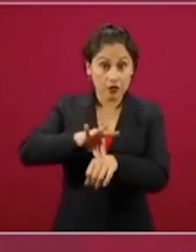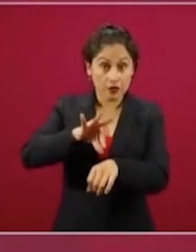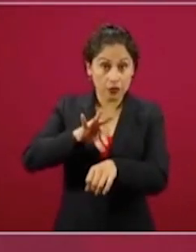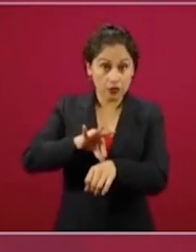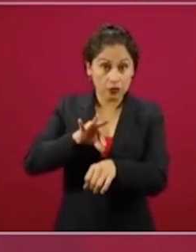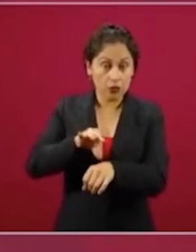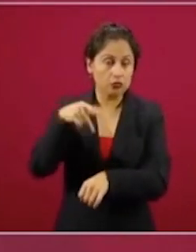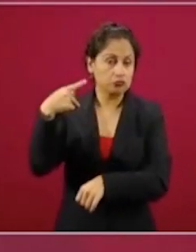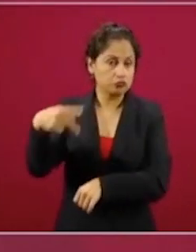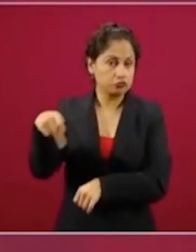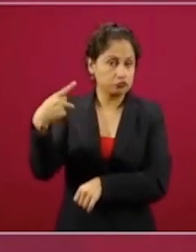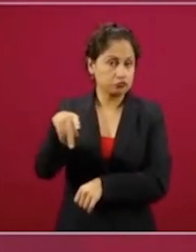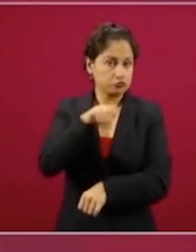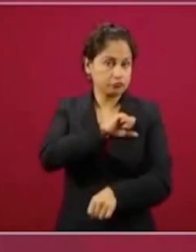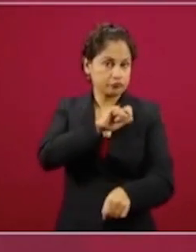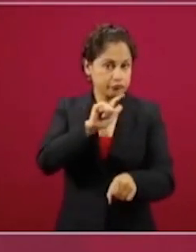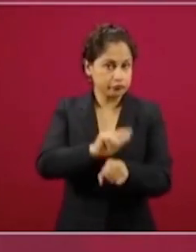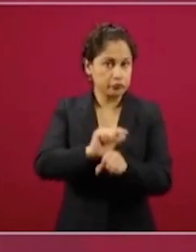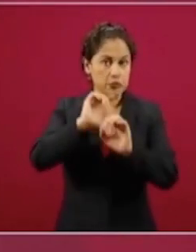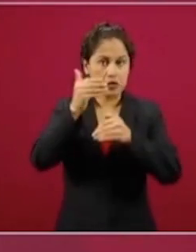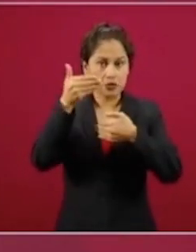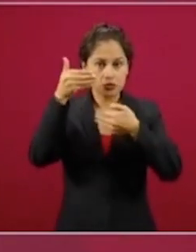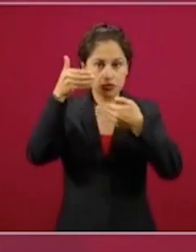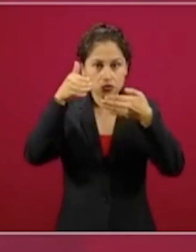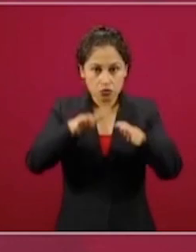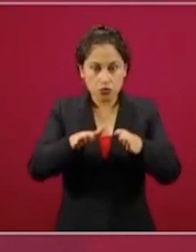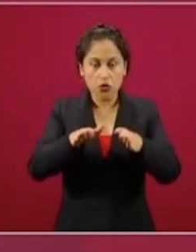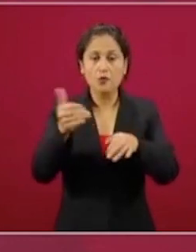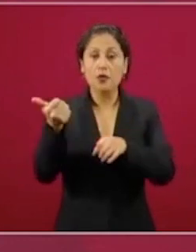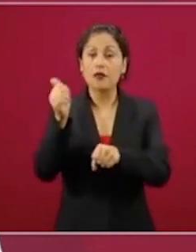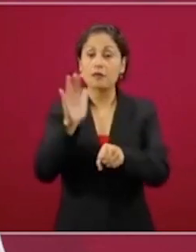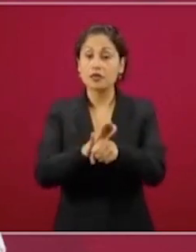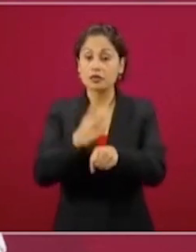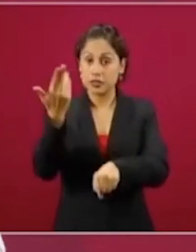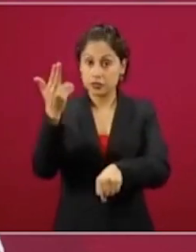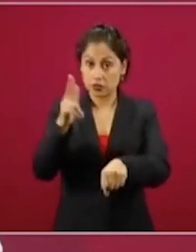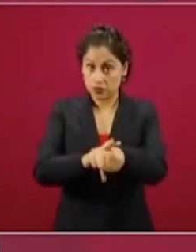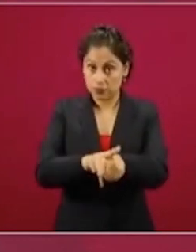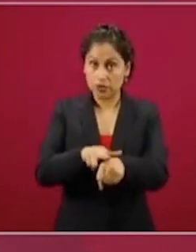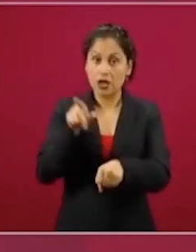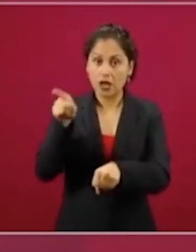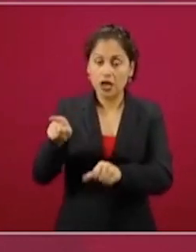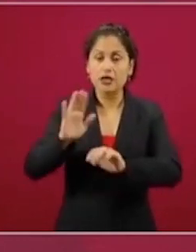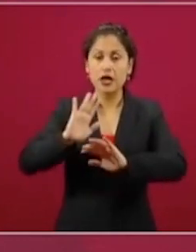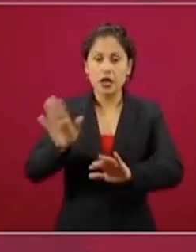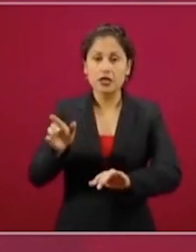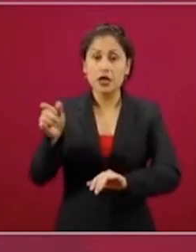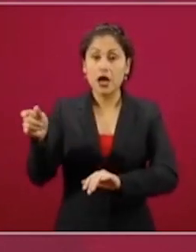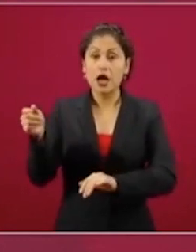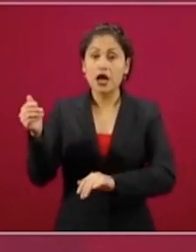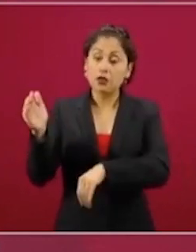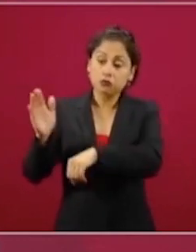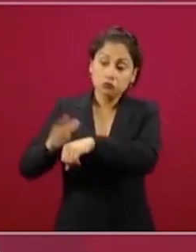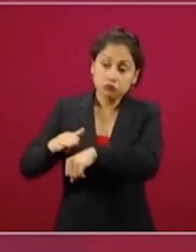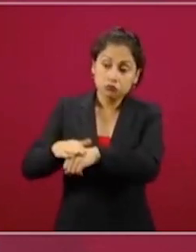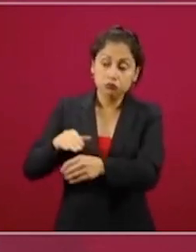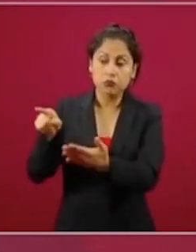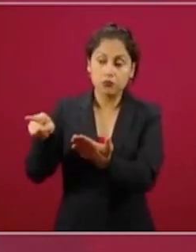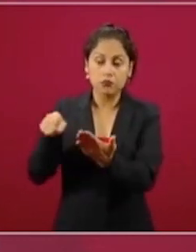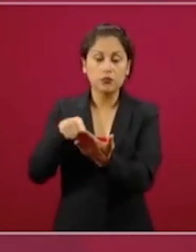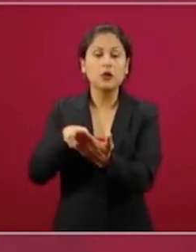especialidad justamente en administración hospitalaria, valoró a la hora de hacer esta petición.